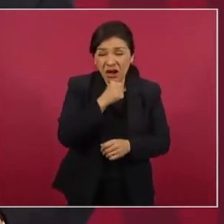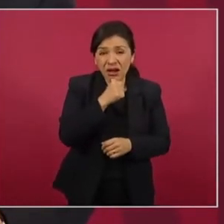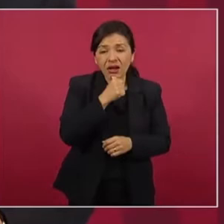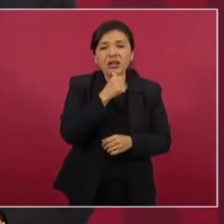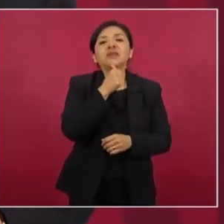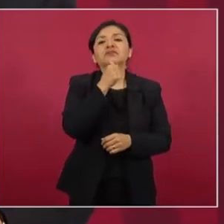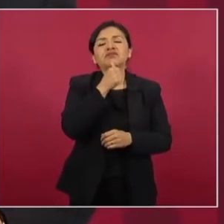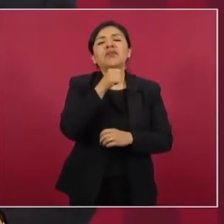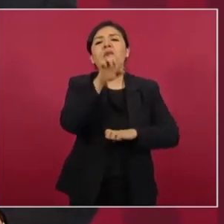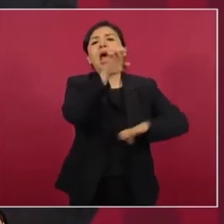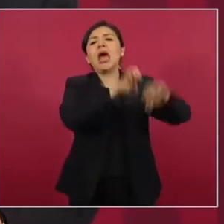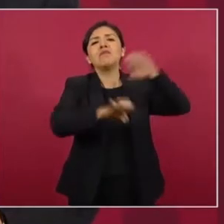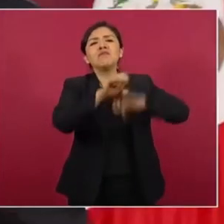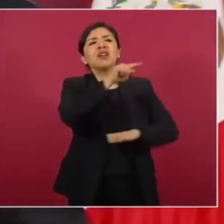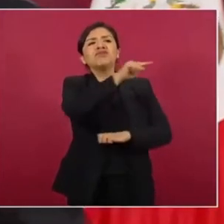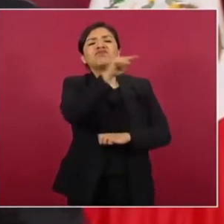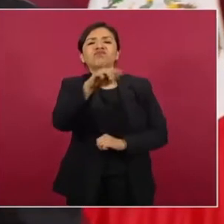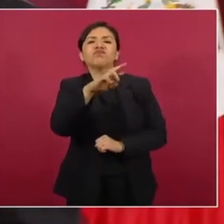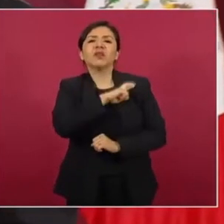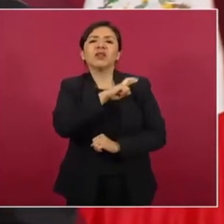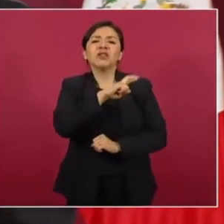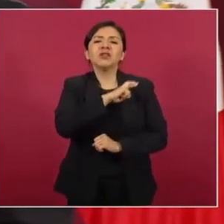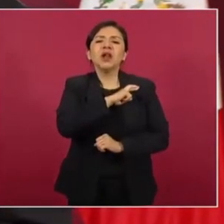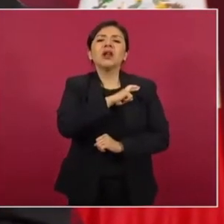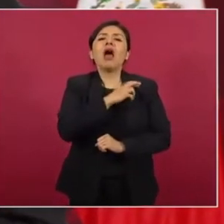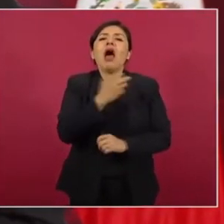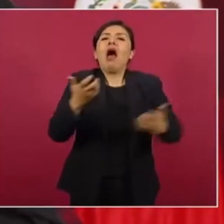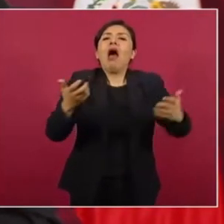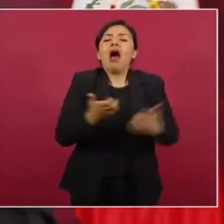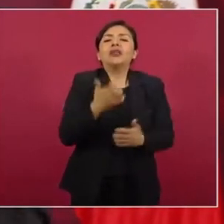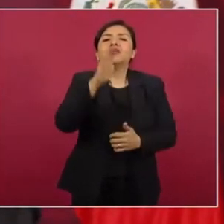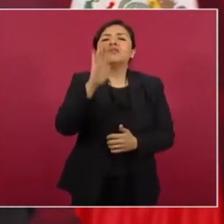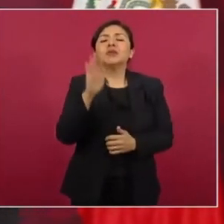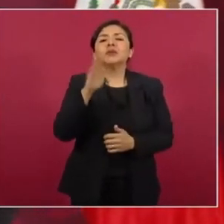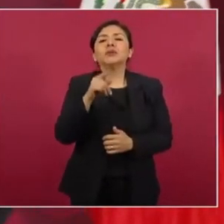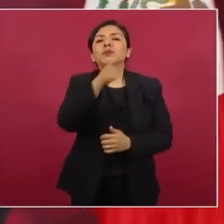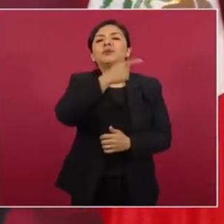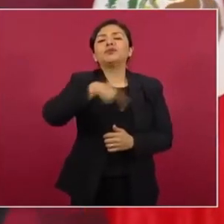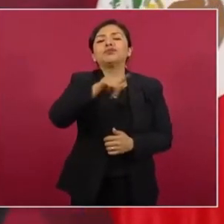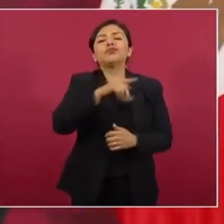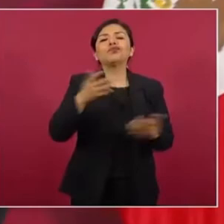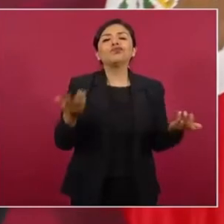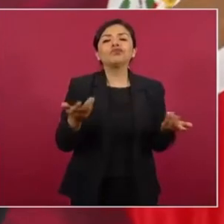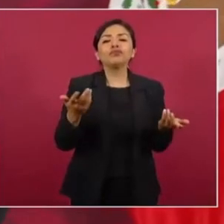las empresas iban a